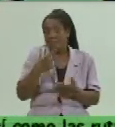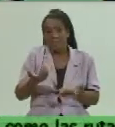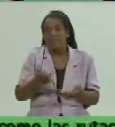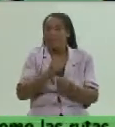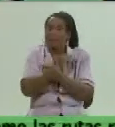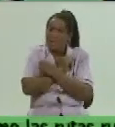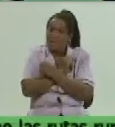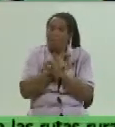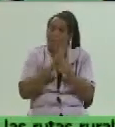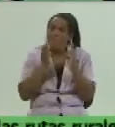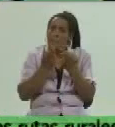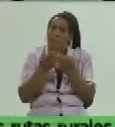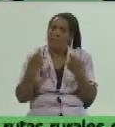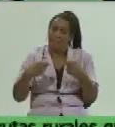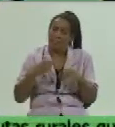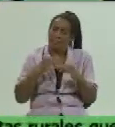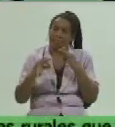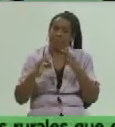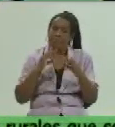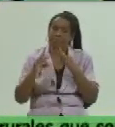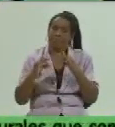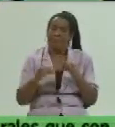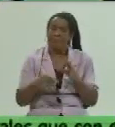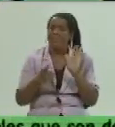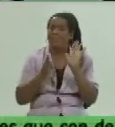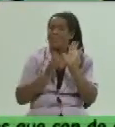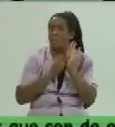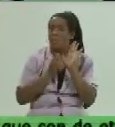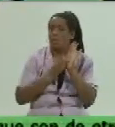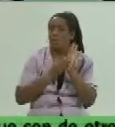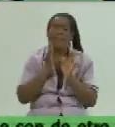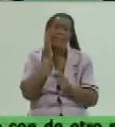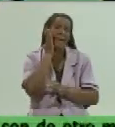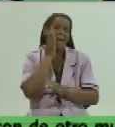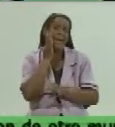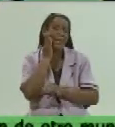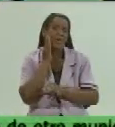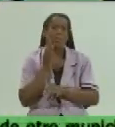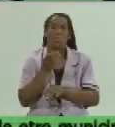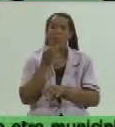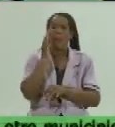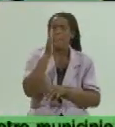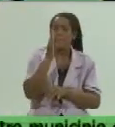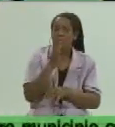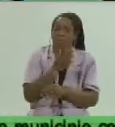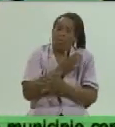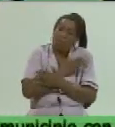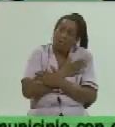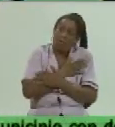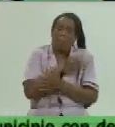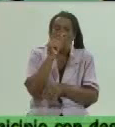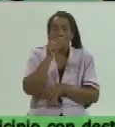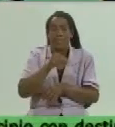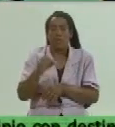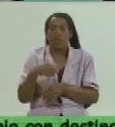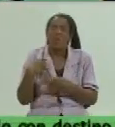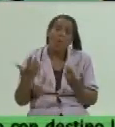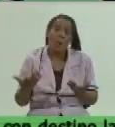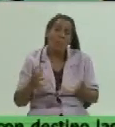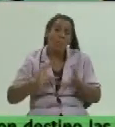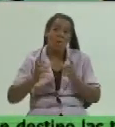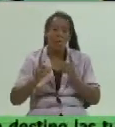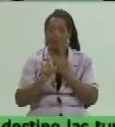familia. Por eso, hay que demostrar el cariño, el respeto y el afecto por las personas, con el distanciamiento físico